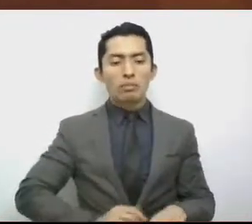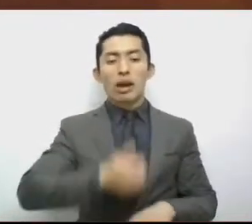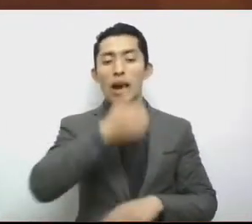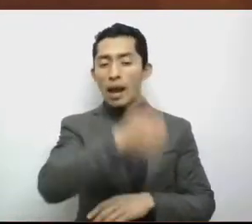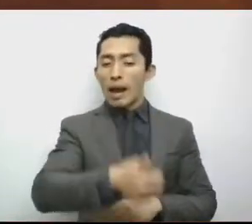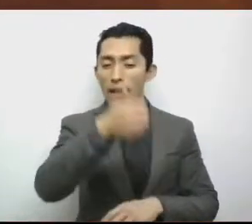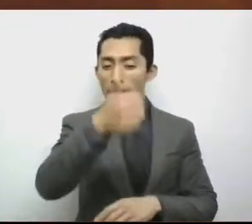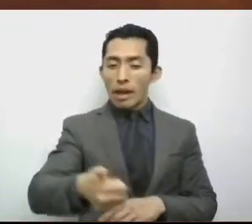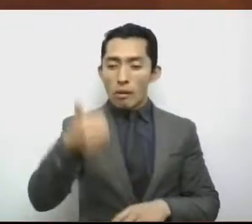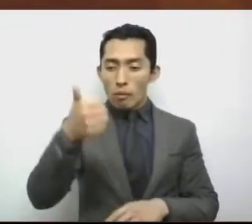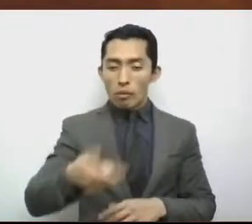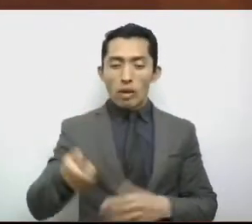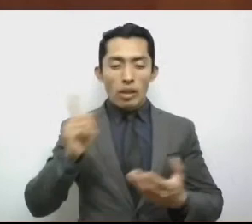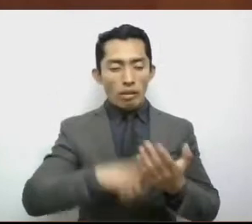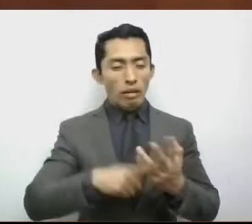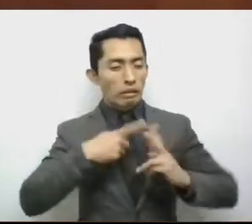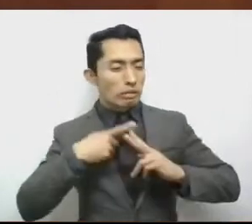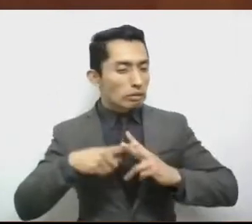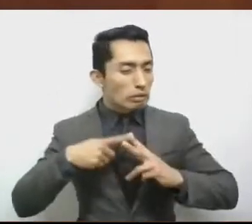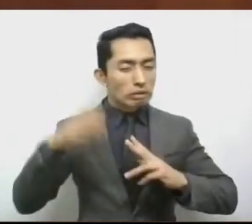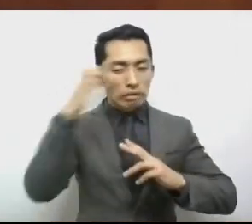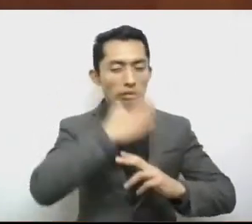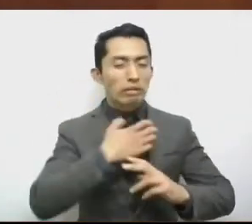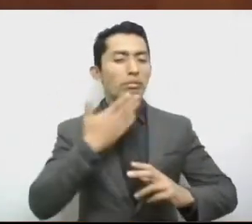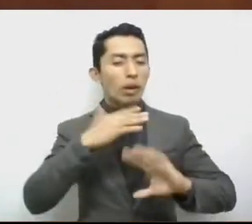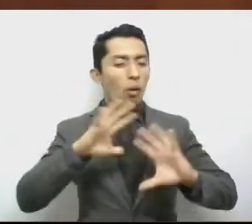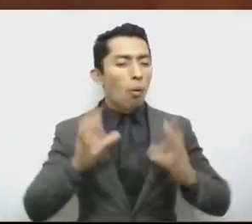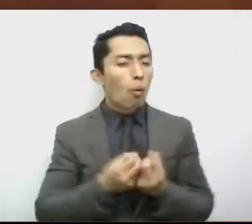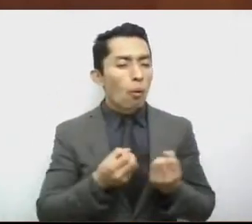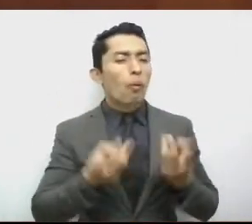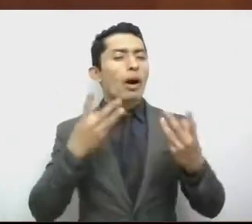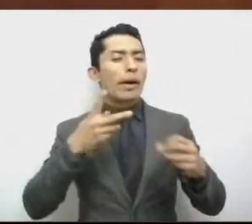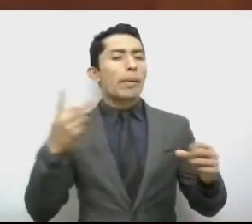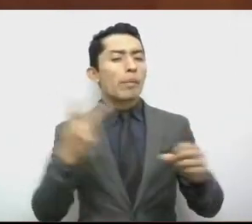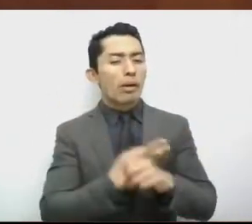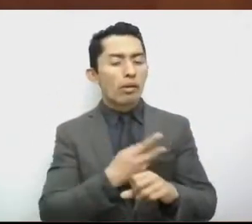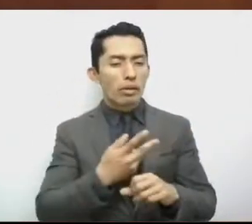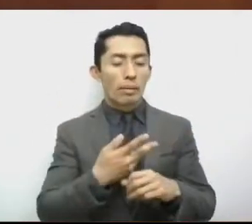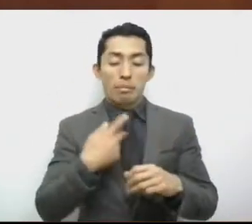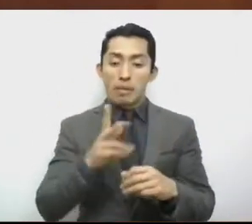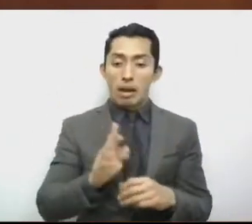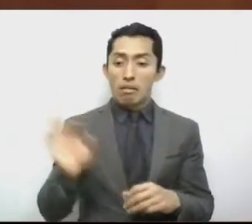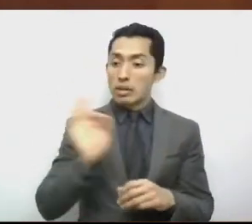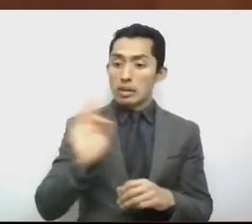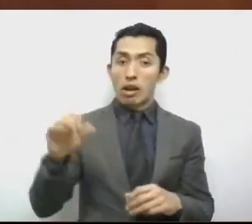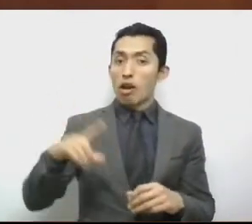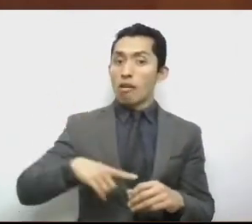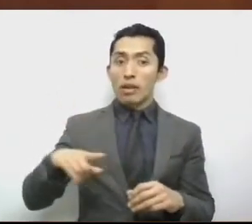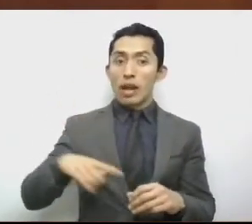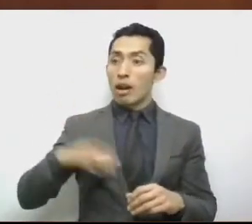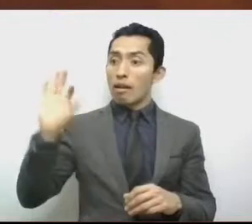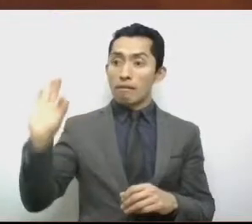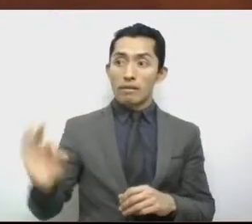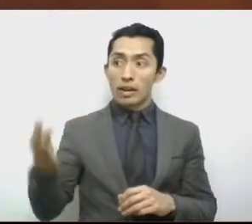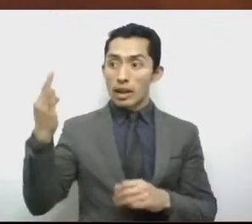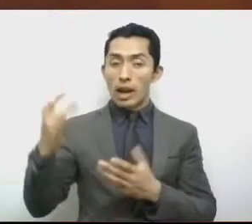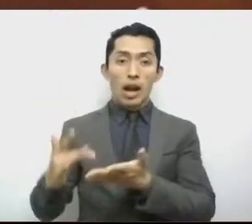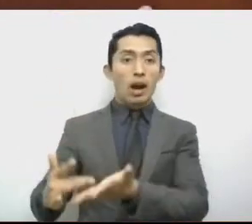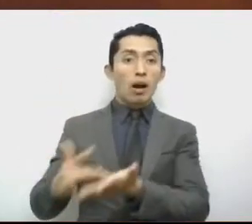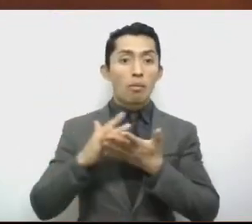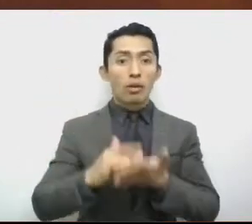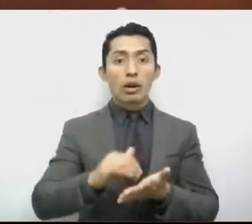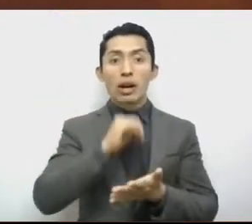sobre todo cuando no se cuenta con el apoyo del gobierno federal, porque